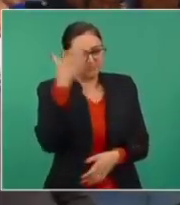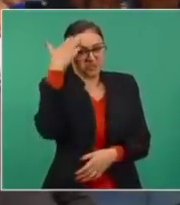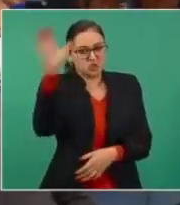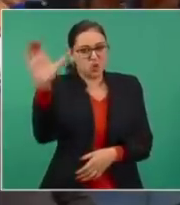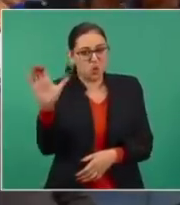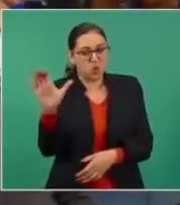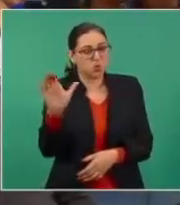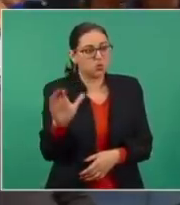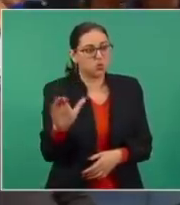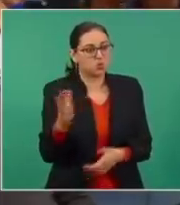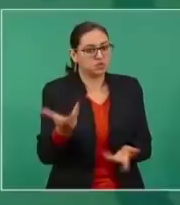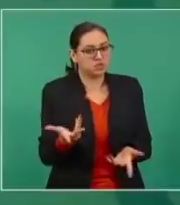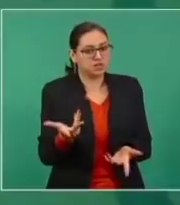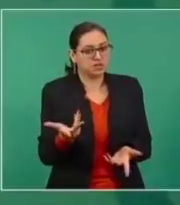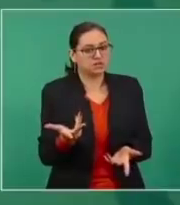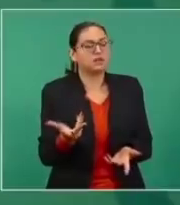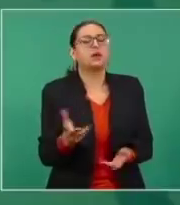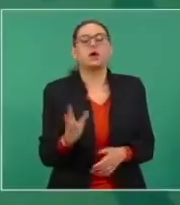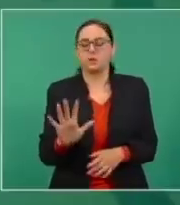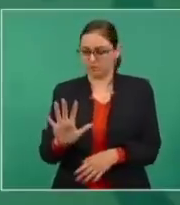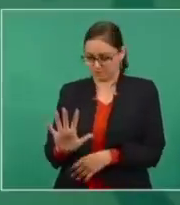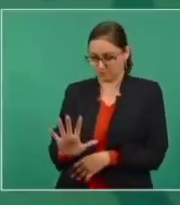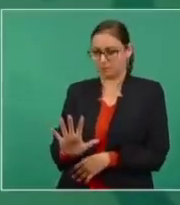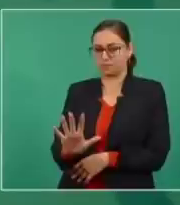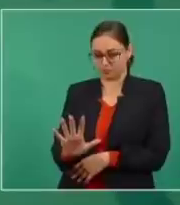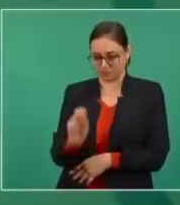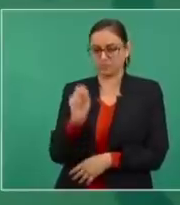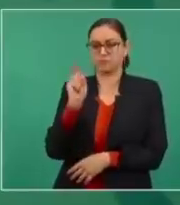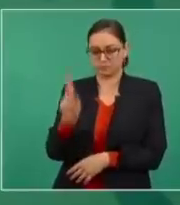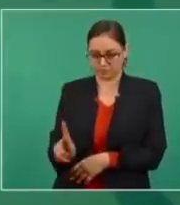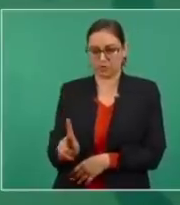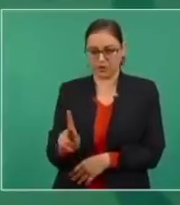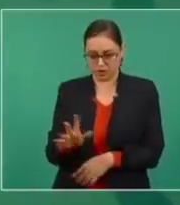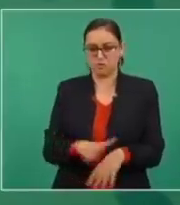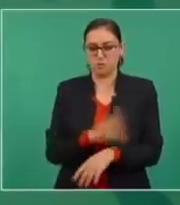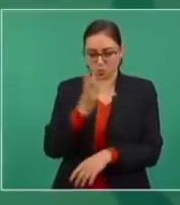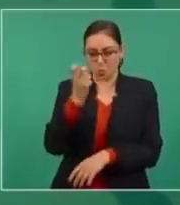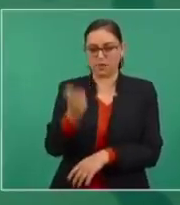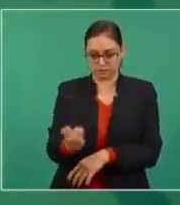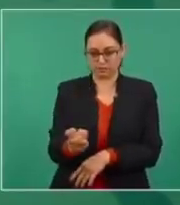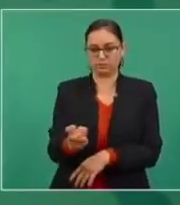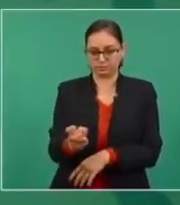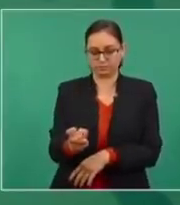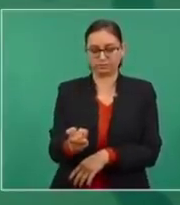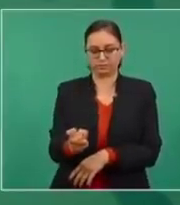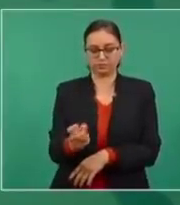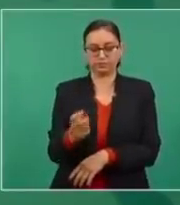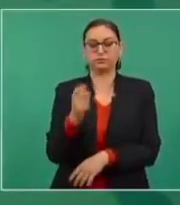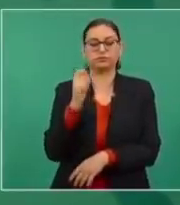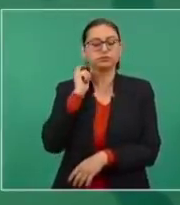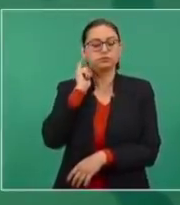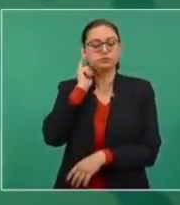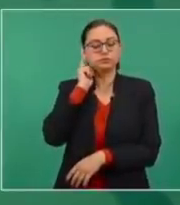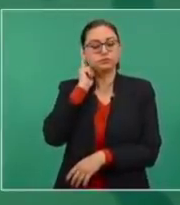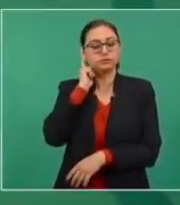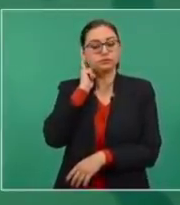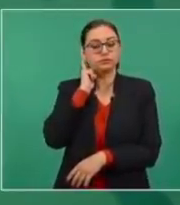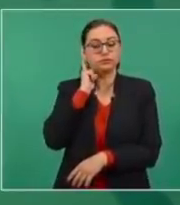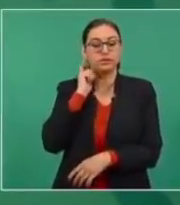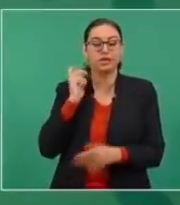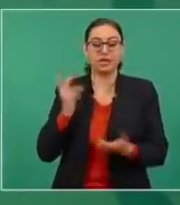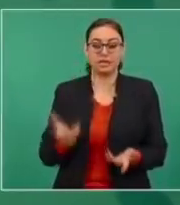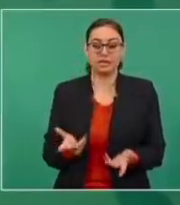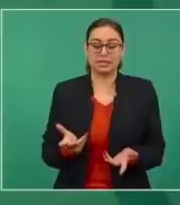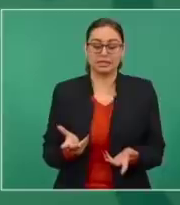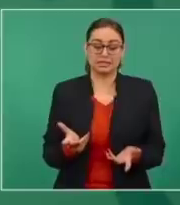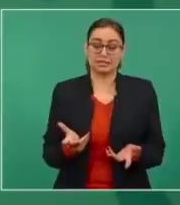enteraron una noche antes. Por eso, pero es una cuestión de que se plantea